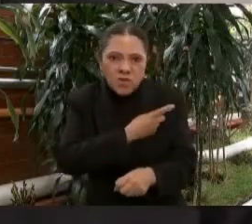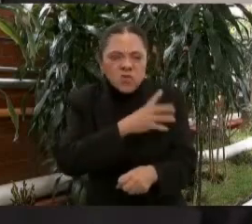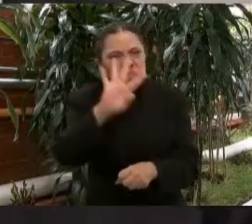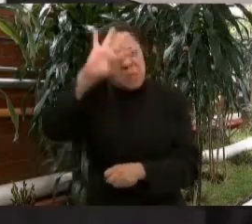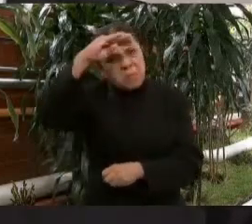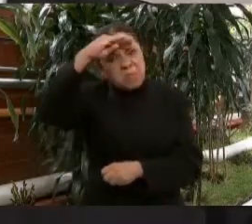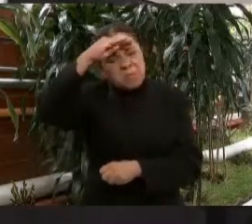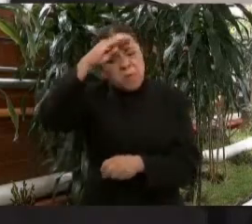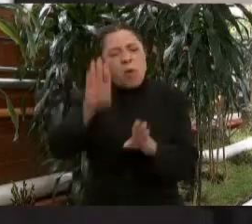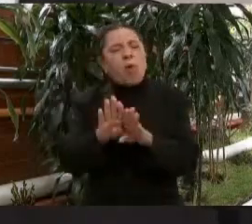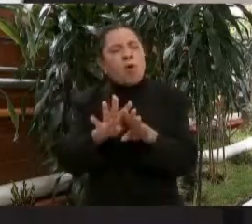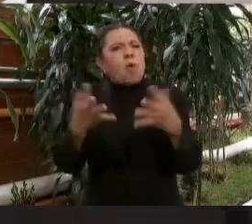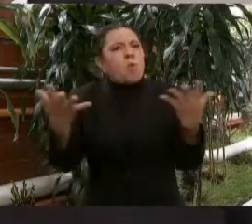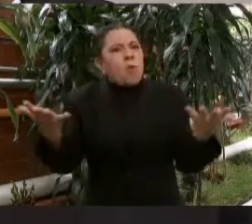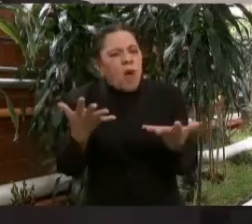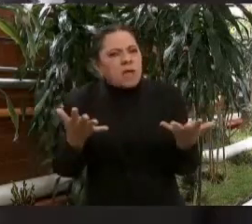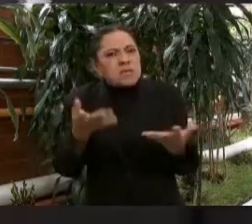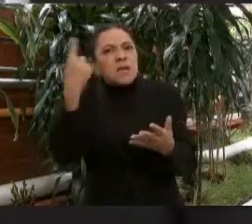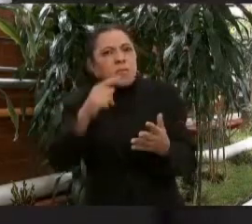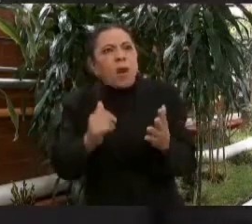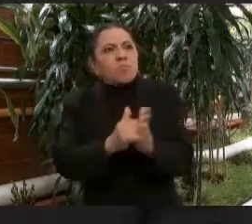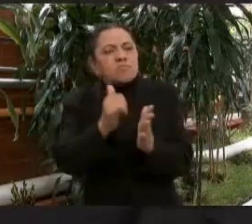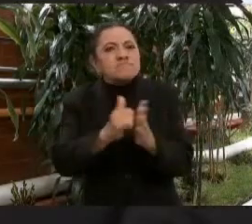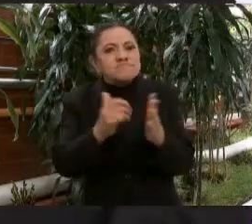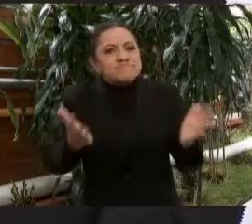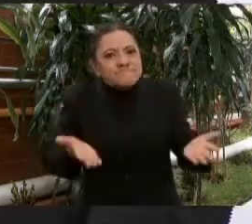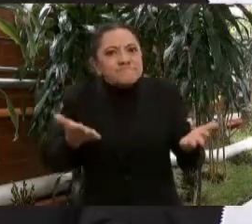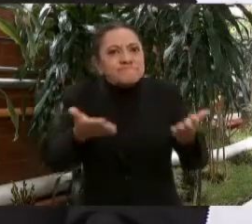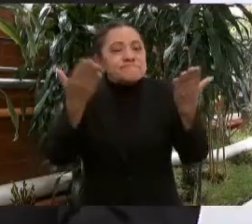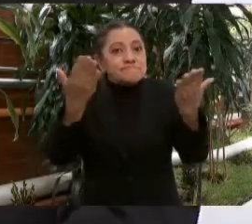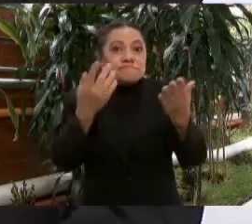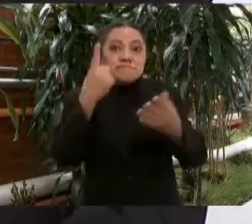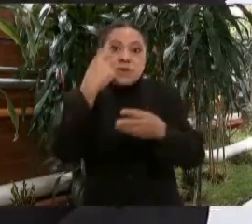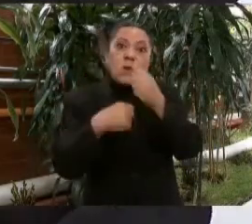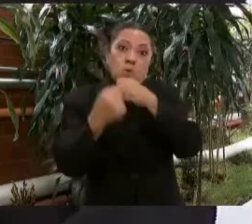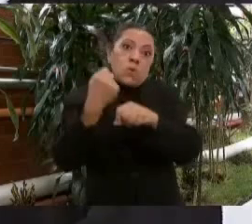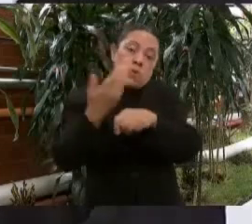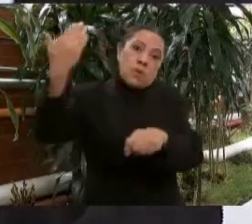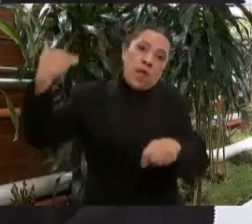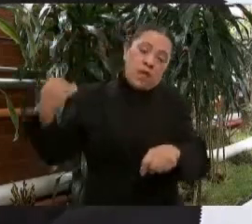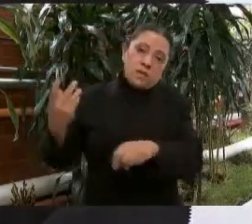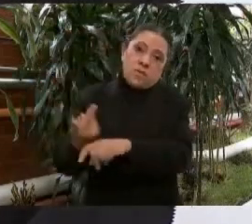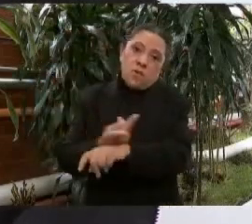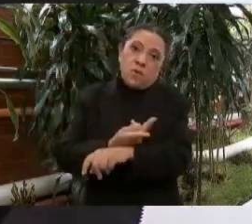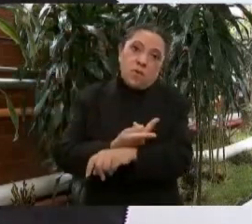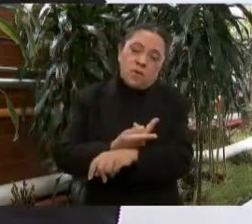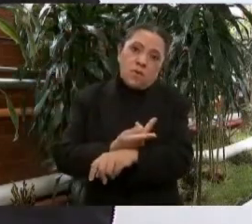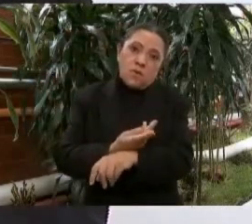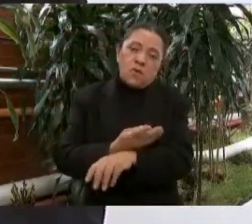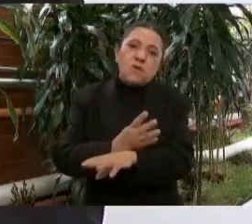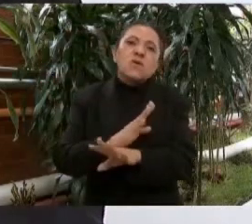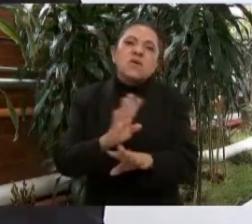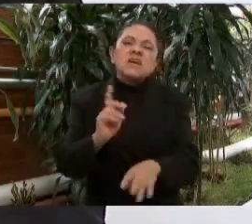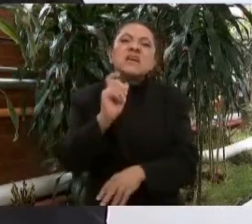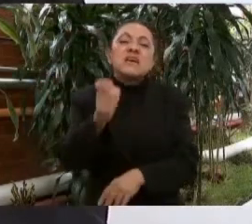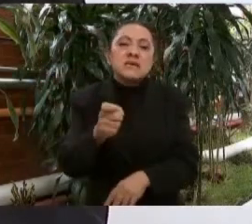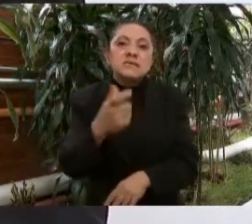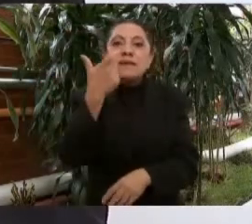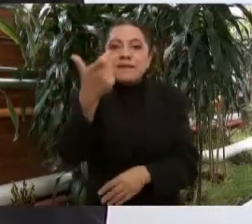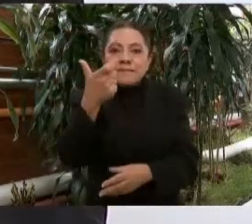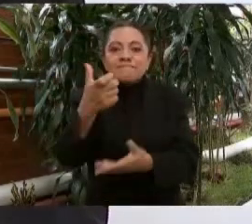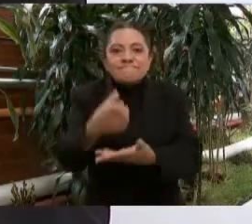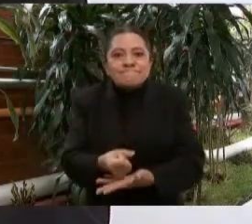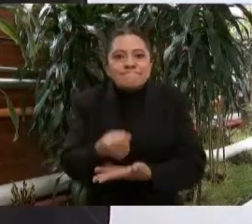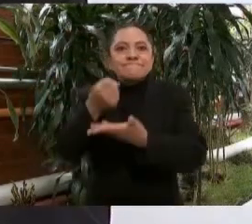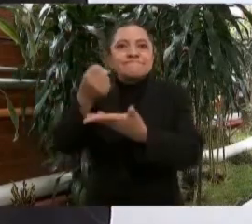una de las decisiones que se tomaron desde el año pasado fue aumentar el presupuesto